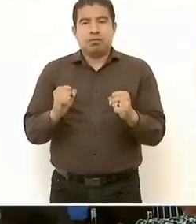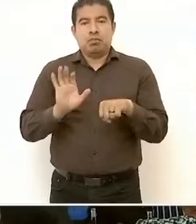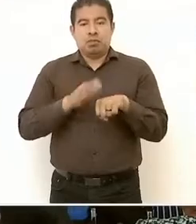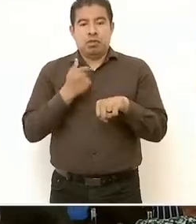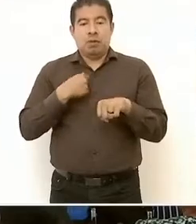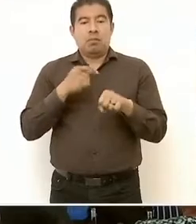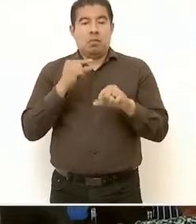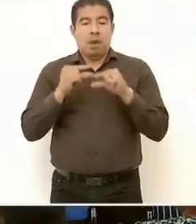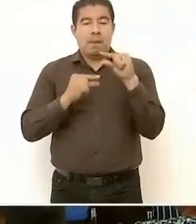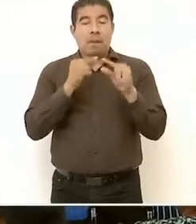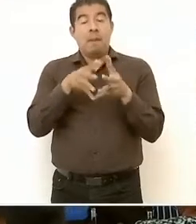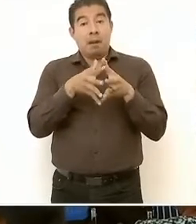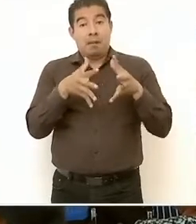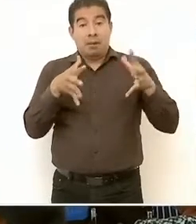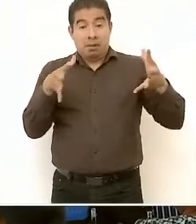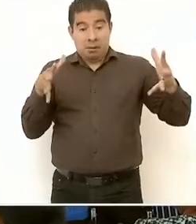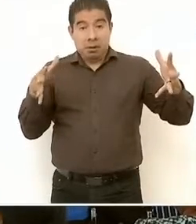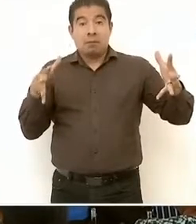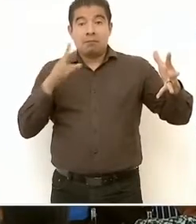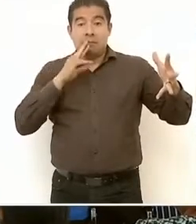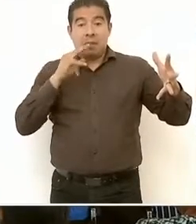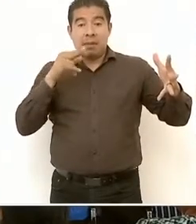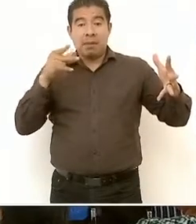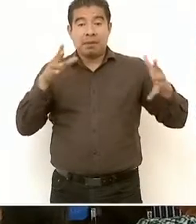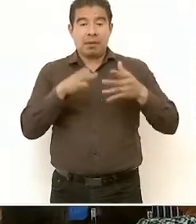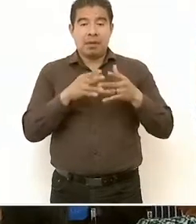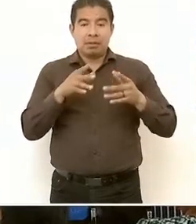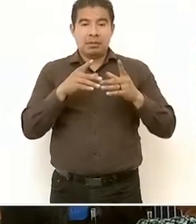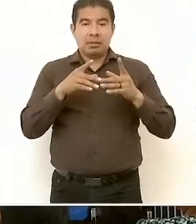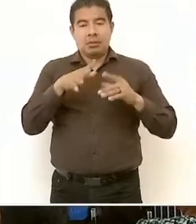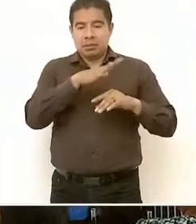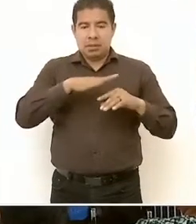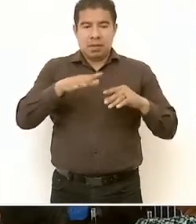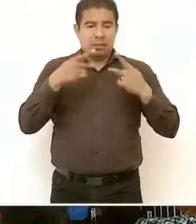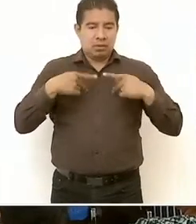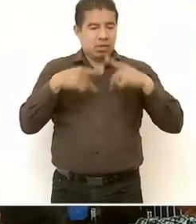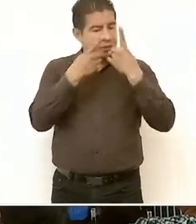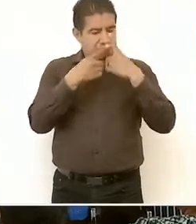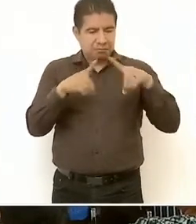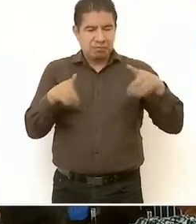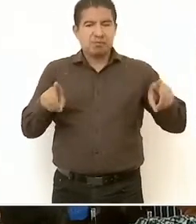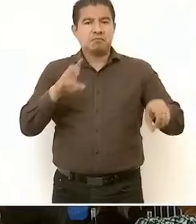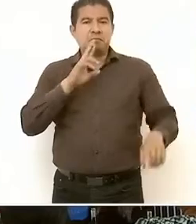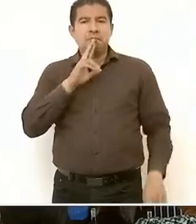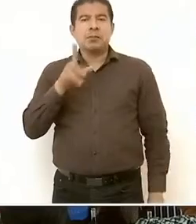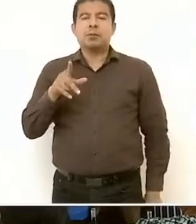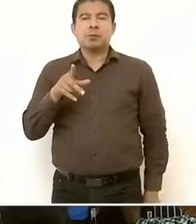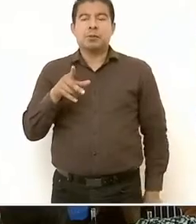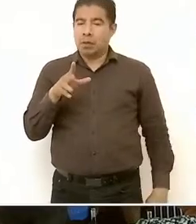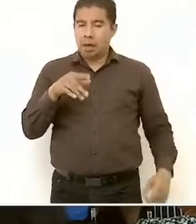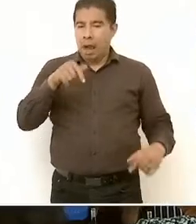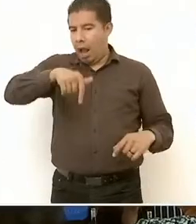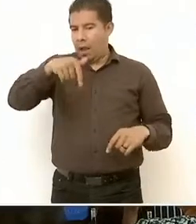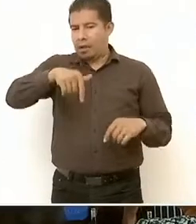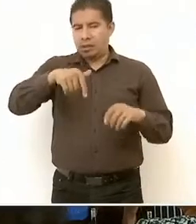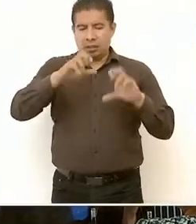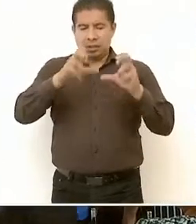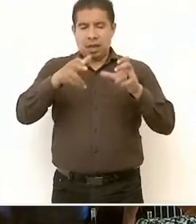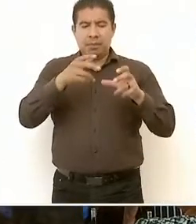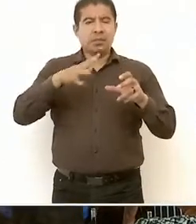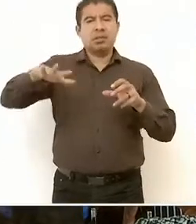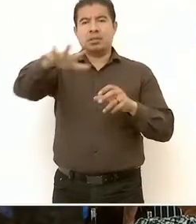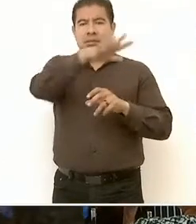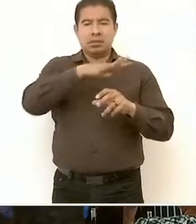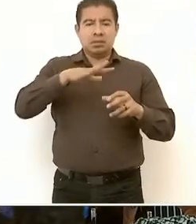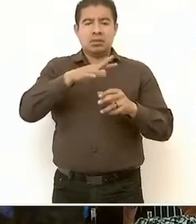creciendo el índice de desarrollo humano. Y aquí, ustedes ya saben, en nuestro territorio,